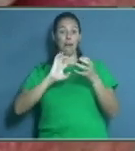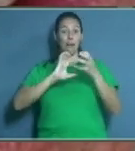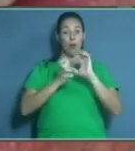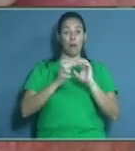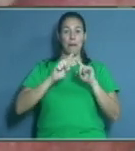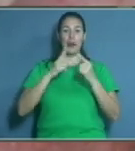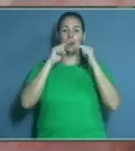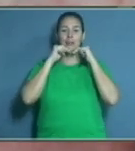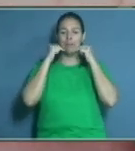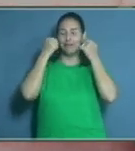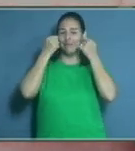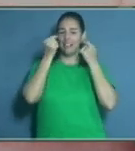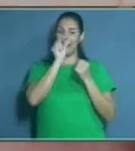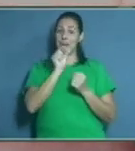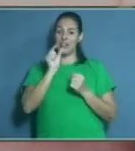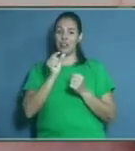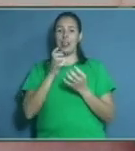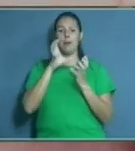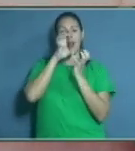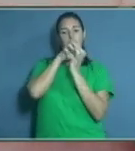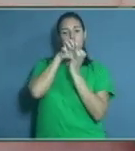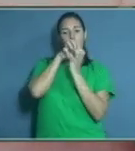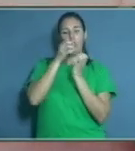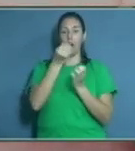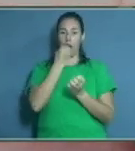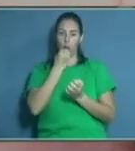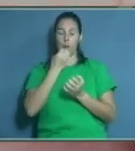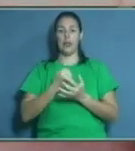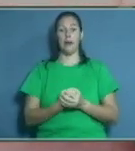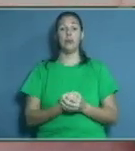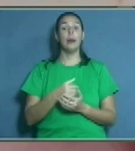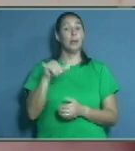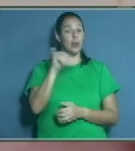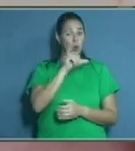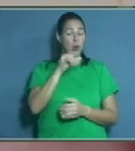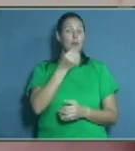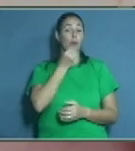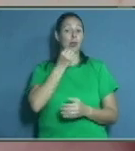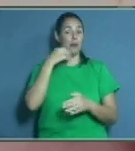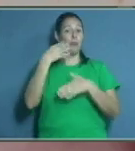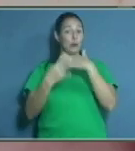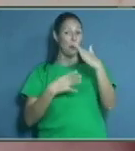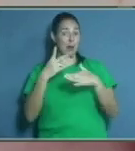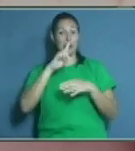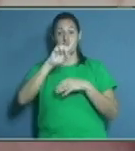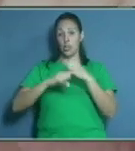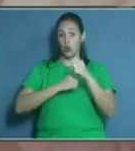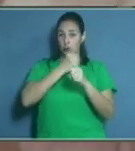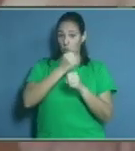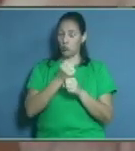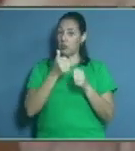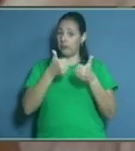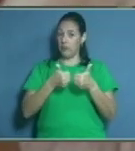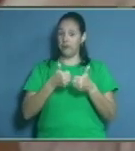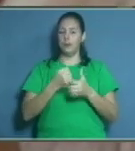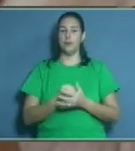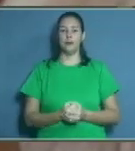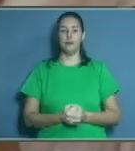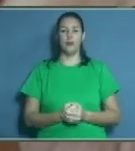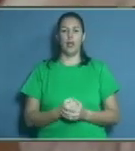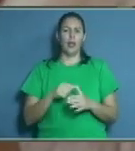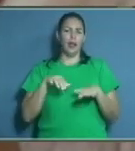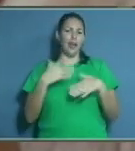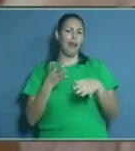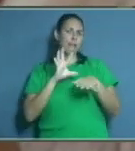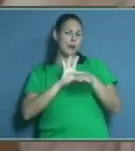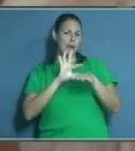ar la sonrisa y la función masticatoria, pero también pueden generar problemas si no se usan correctamente. ¿Qué tipo